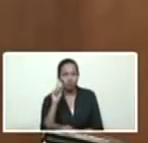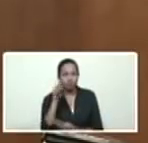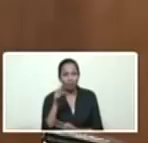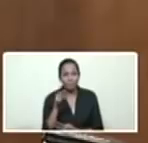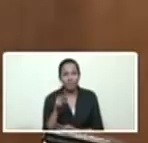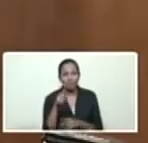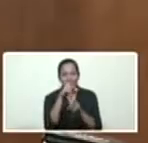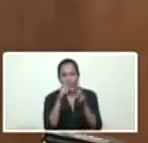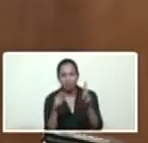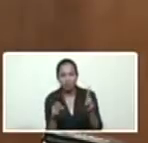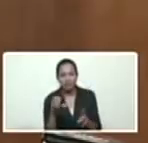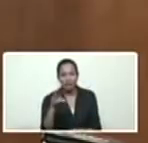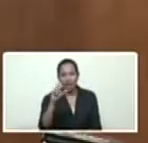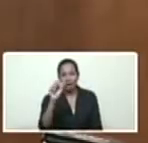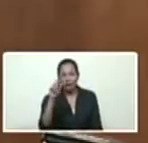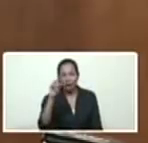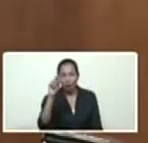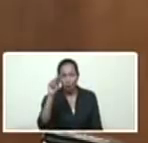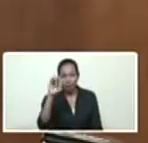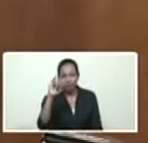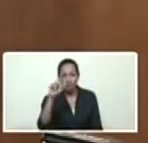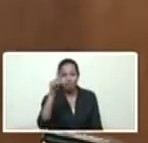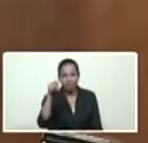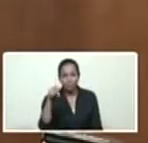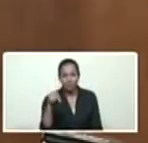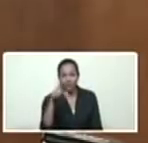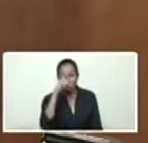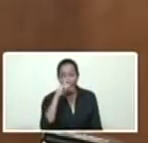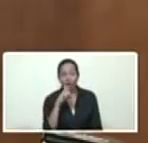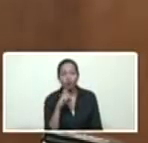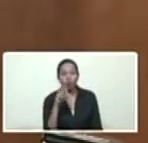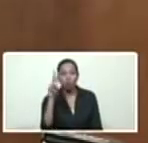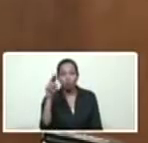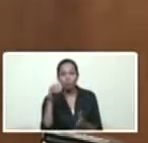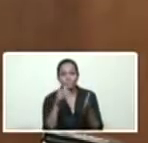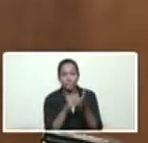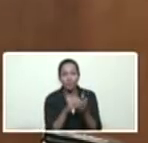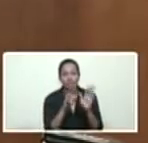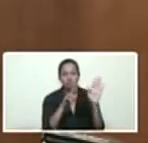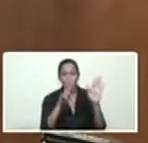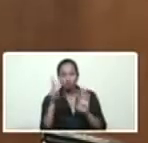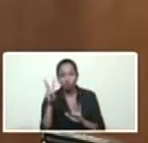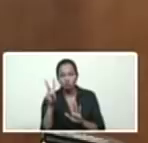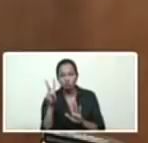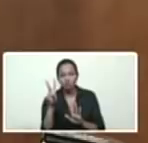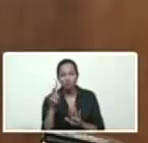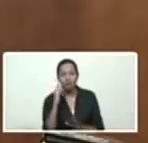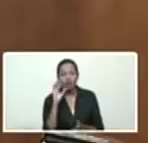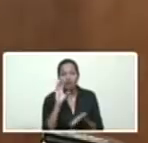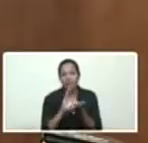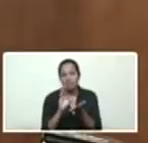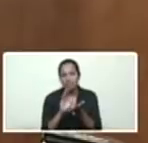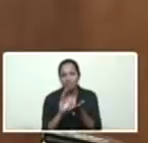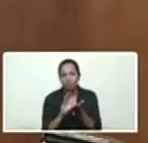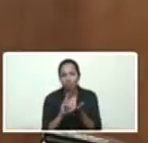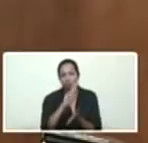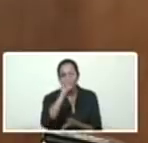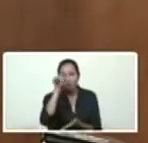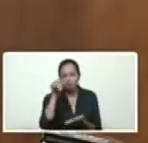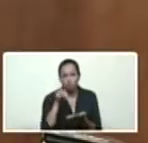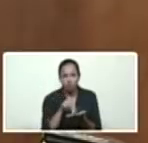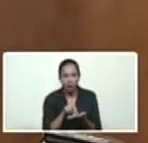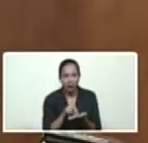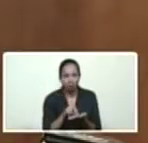y además durante el año 2012-2016 fue director del Centro Nacional de Despacha de Cargo Eléctrica un